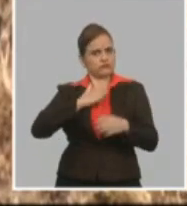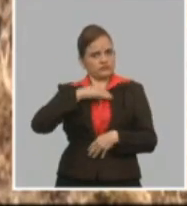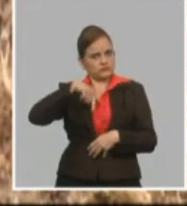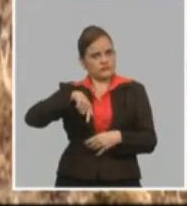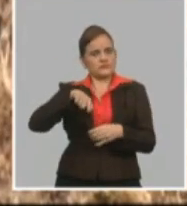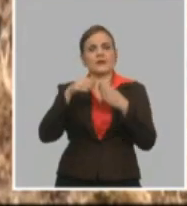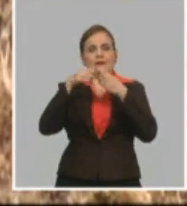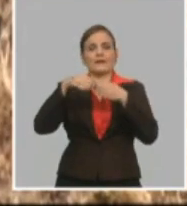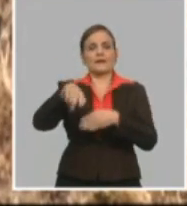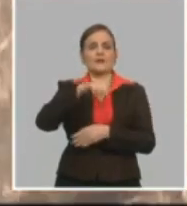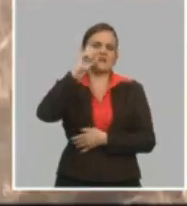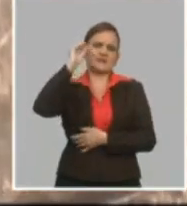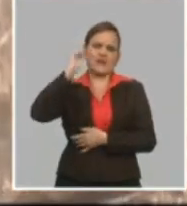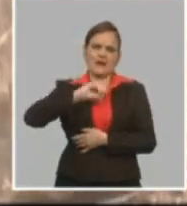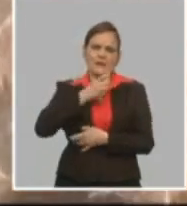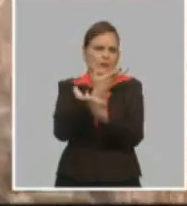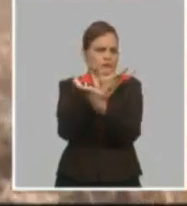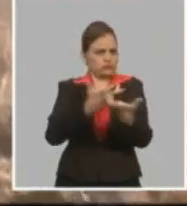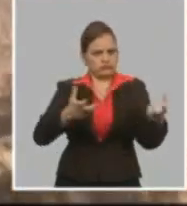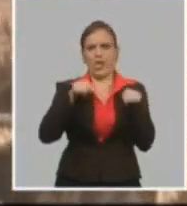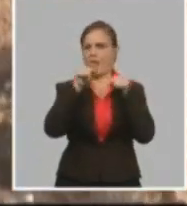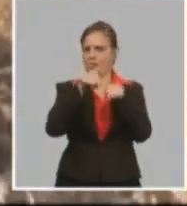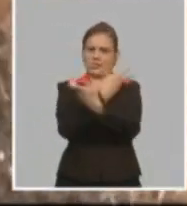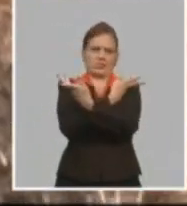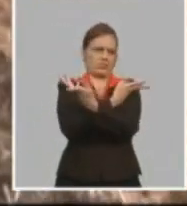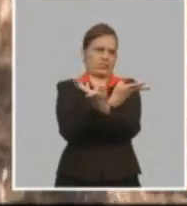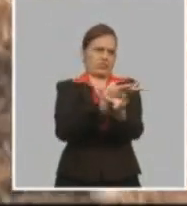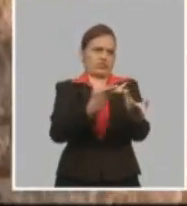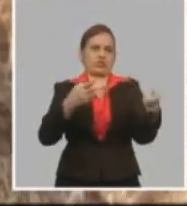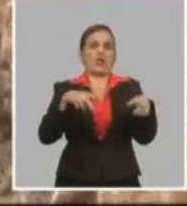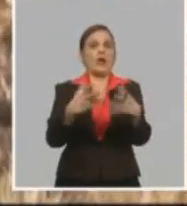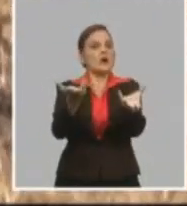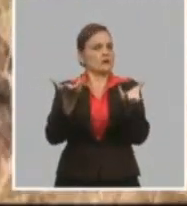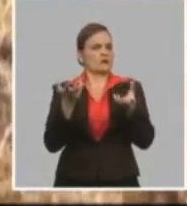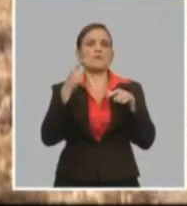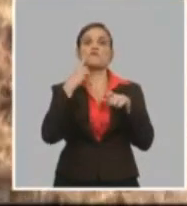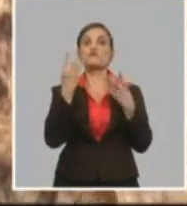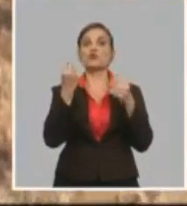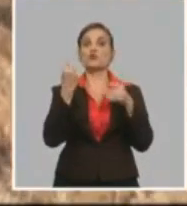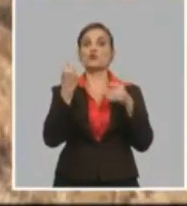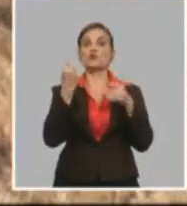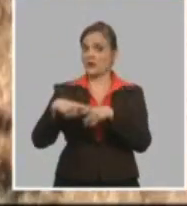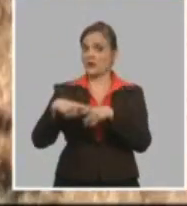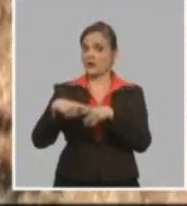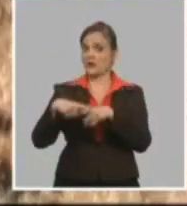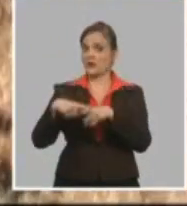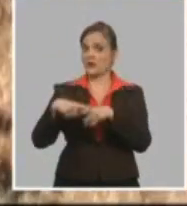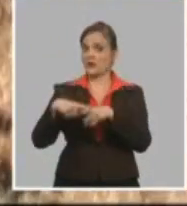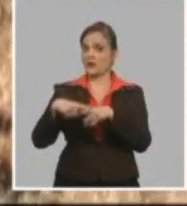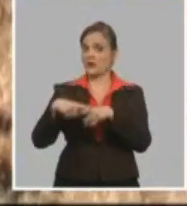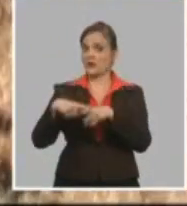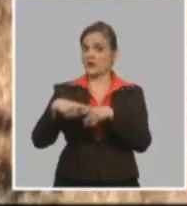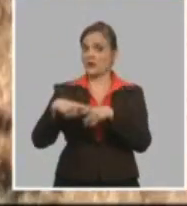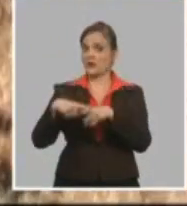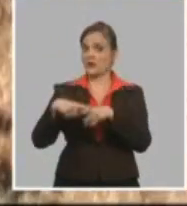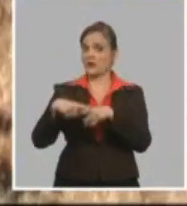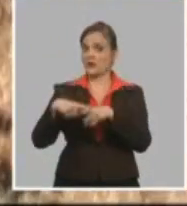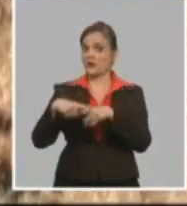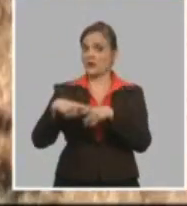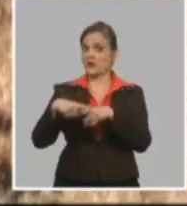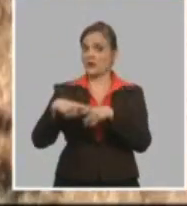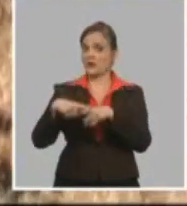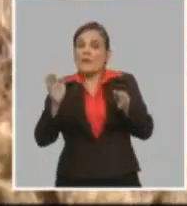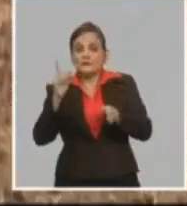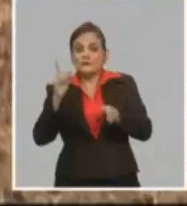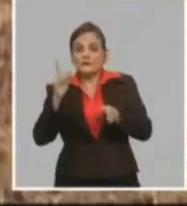sabemos nos sobran las viandas, casi podemos decir que sí nos sobran y tenemos un periodo muy complicado, que es ese